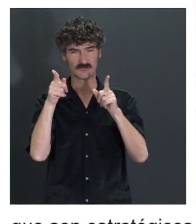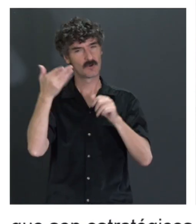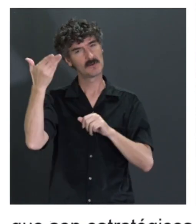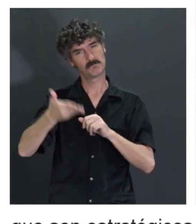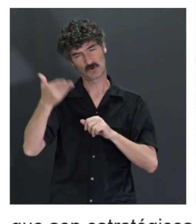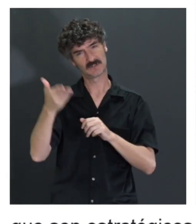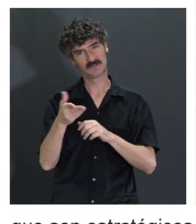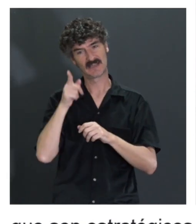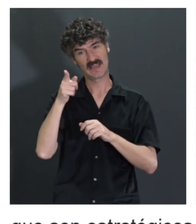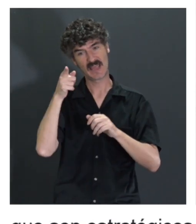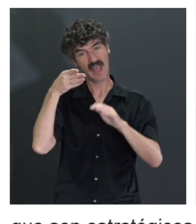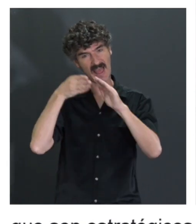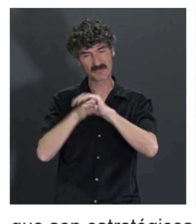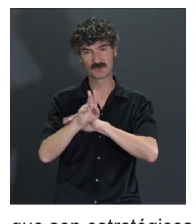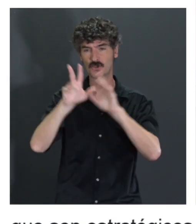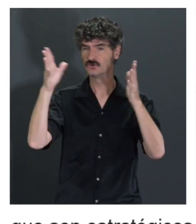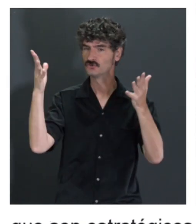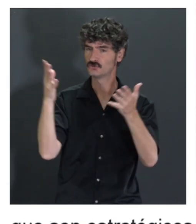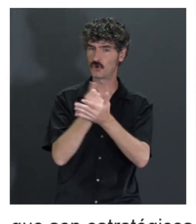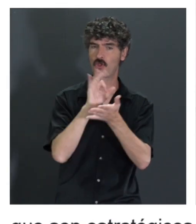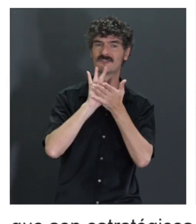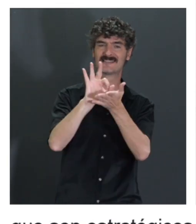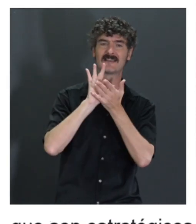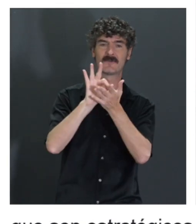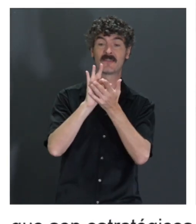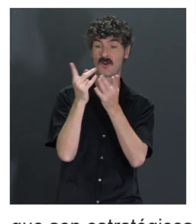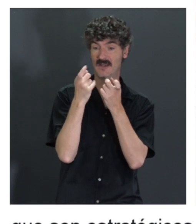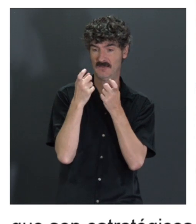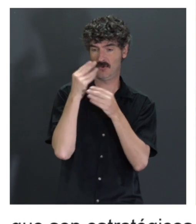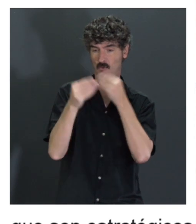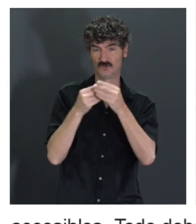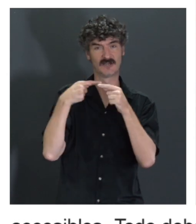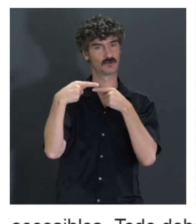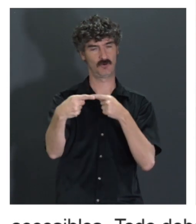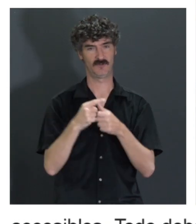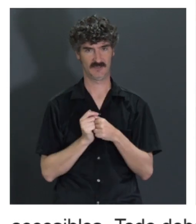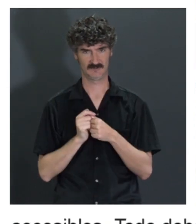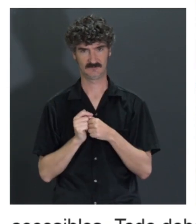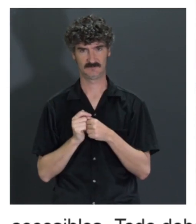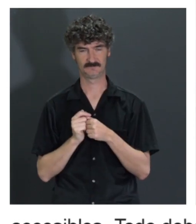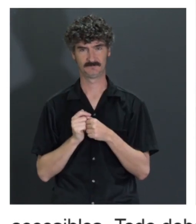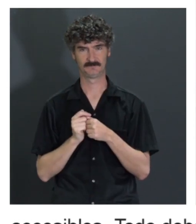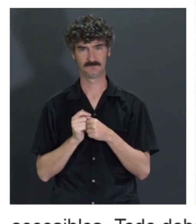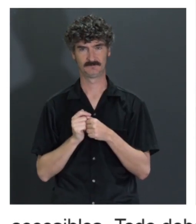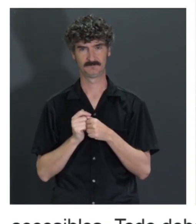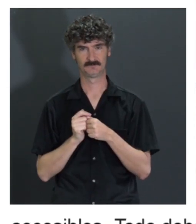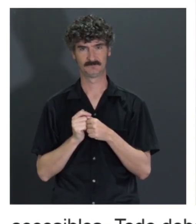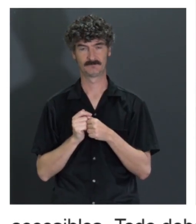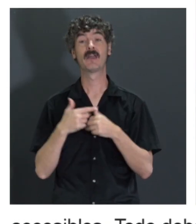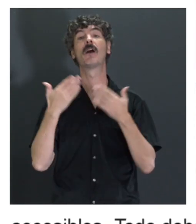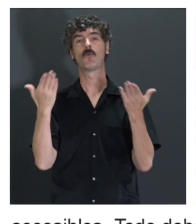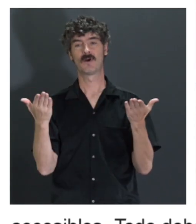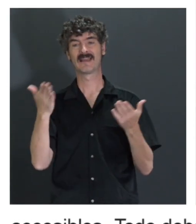si alguien tiene que ser accesible, son todos aquellos servicios que la gente necesita utilizar en su día a día. y nos decían, guau,